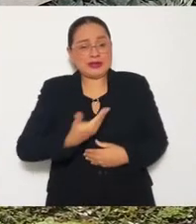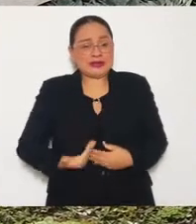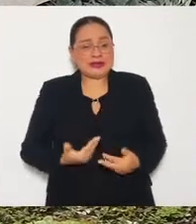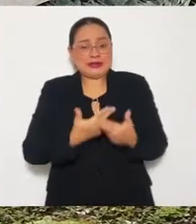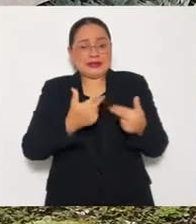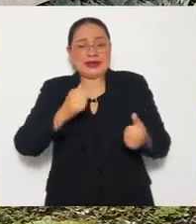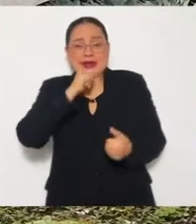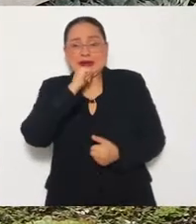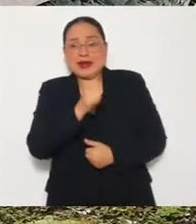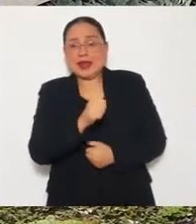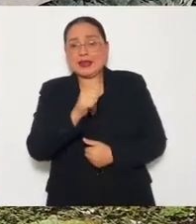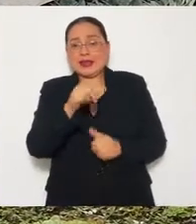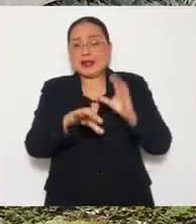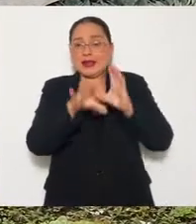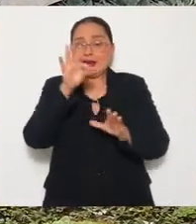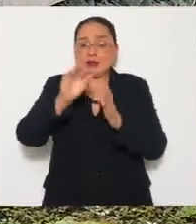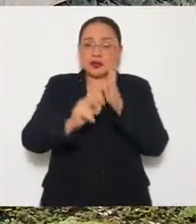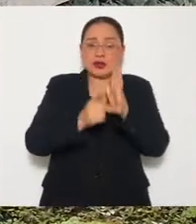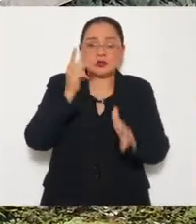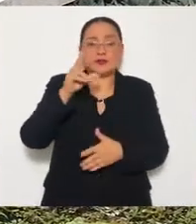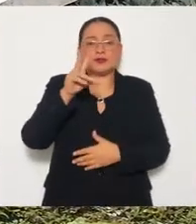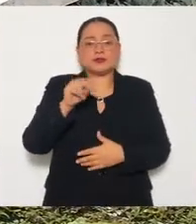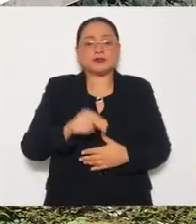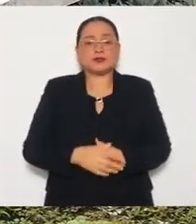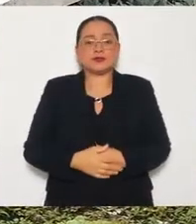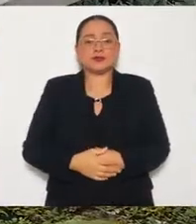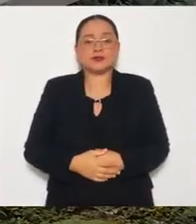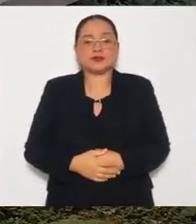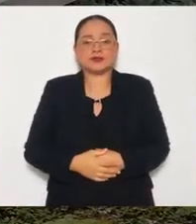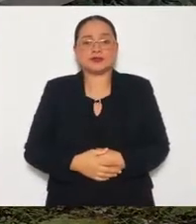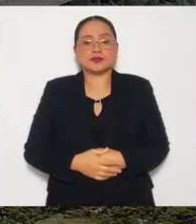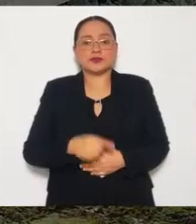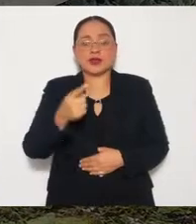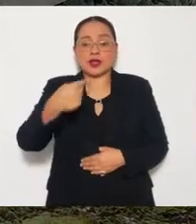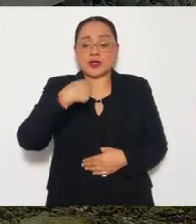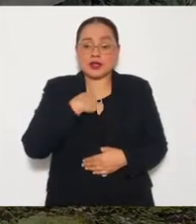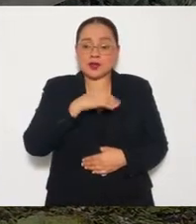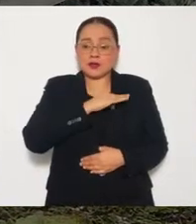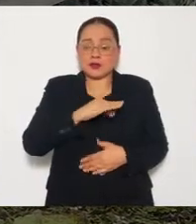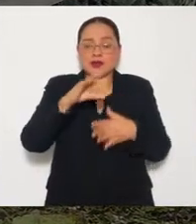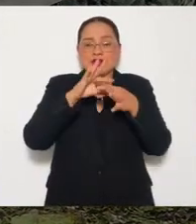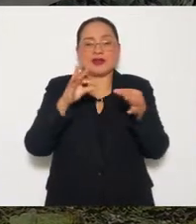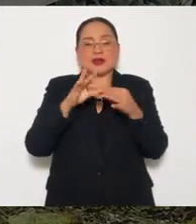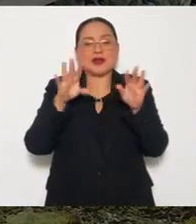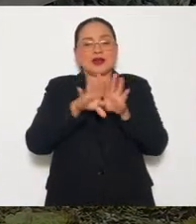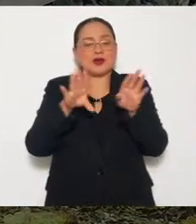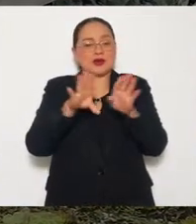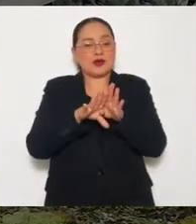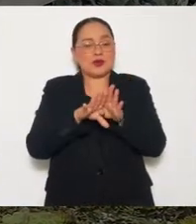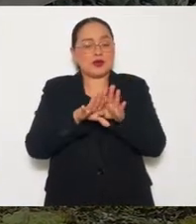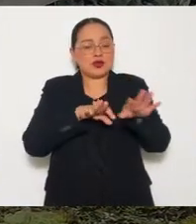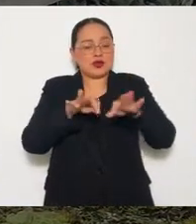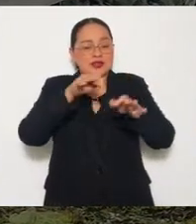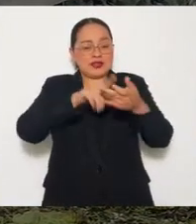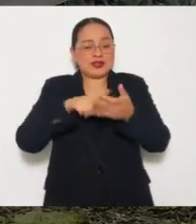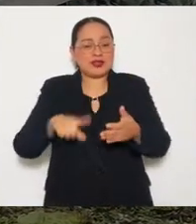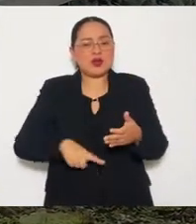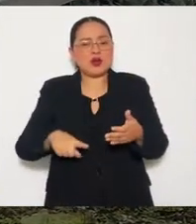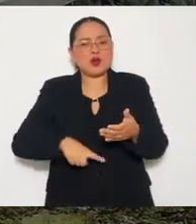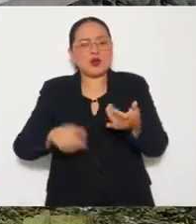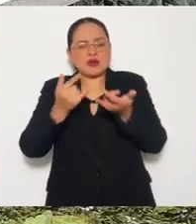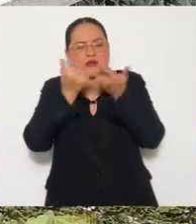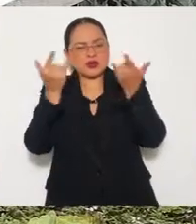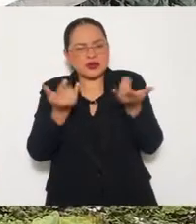gobernadores y nunca del presidente de la república. ¿Nos contarías la anécdota de cómo decidiste convertirte en servidor público?